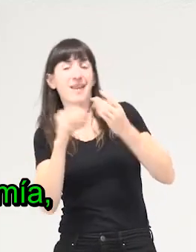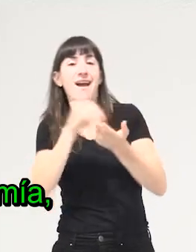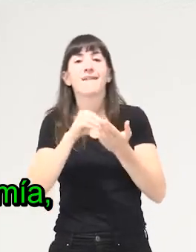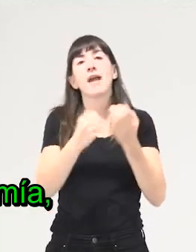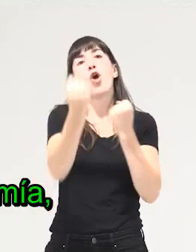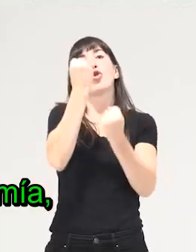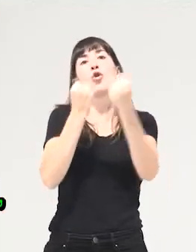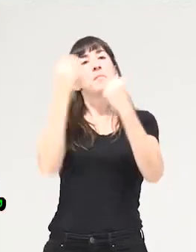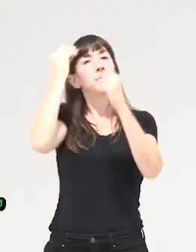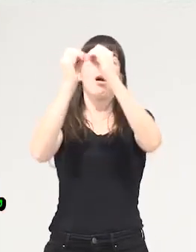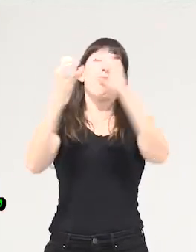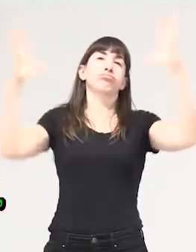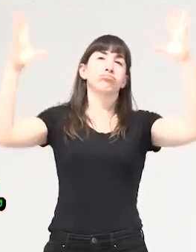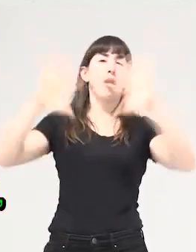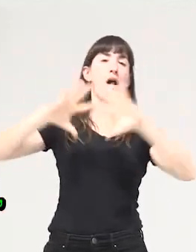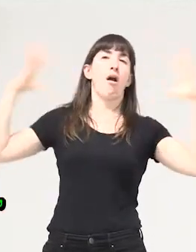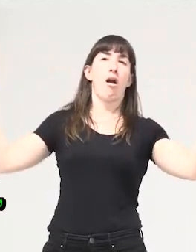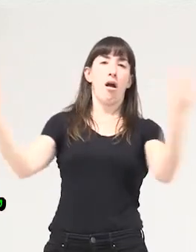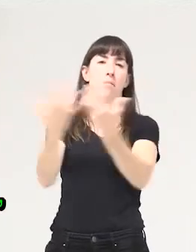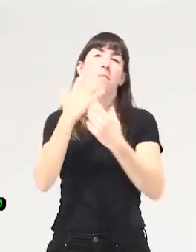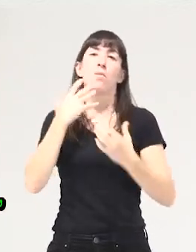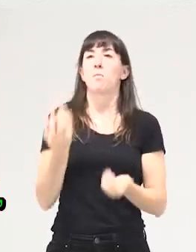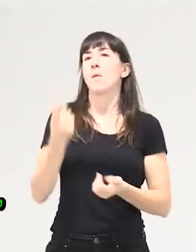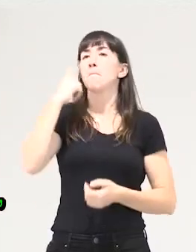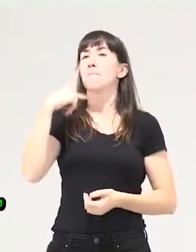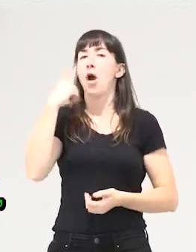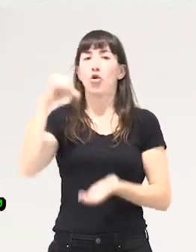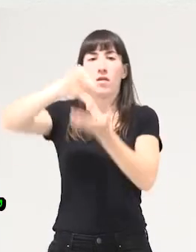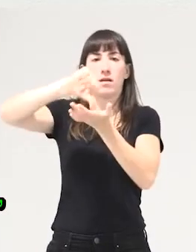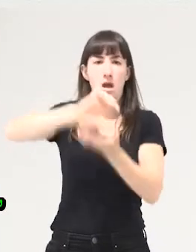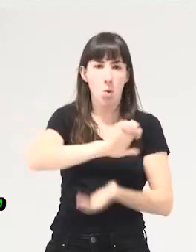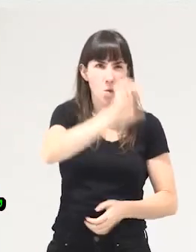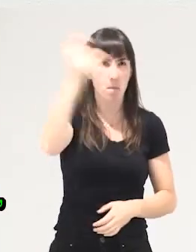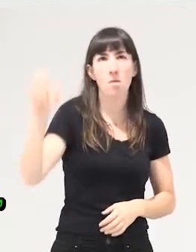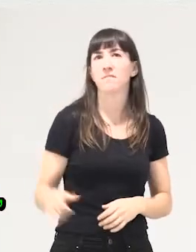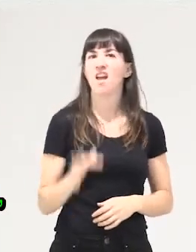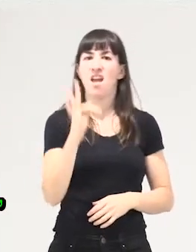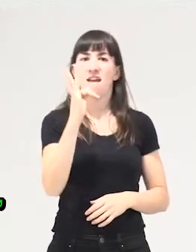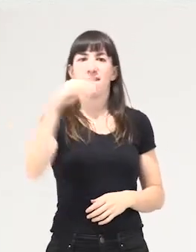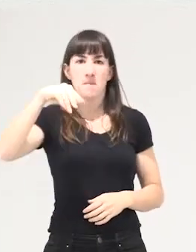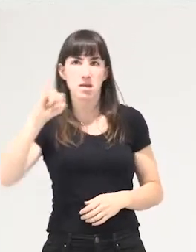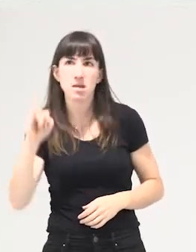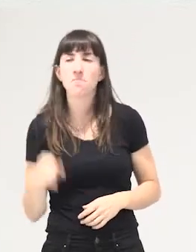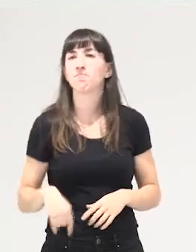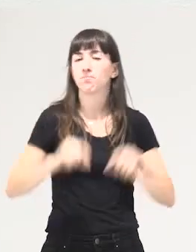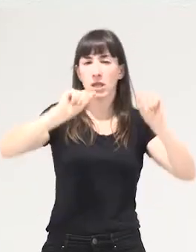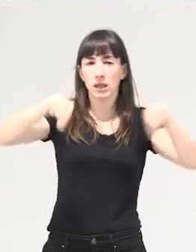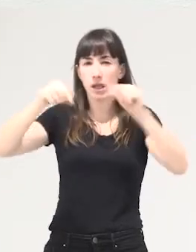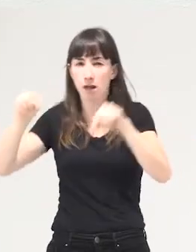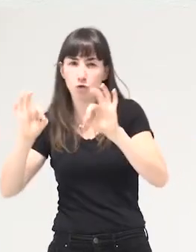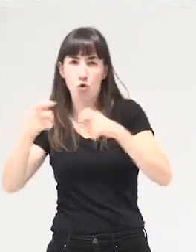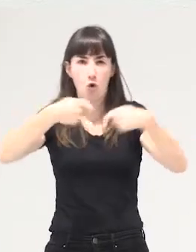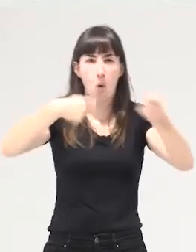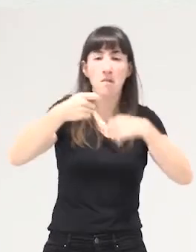habla como de grandes cosas del banco central europeo del FMI de los tratados de comercio y cosas que nos